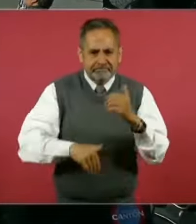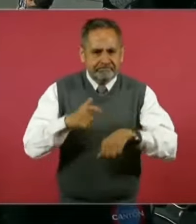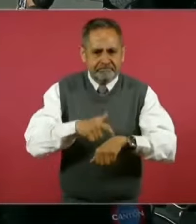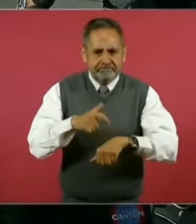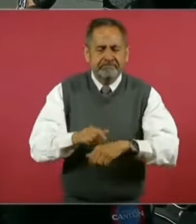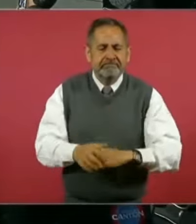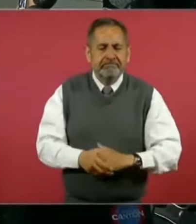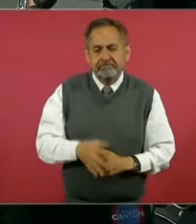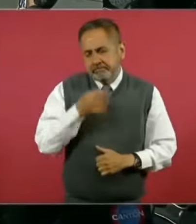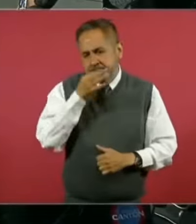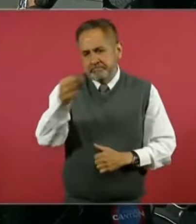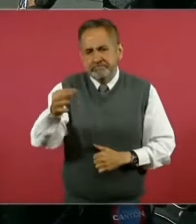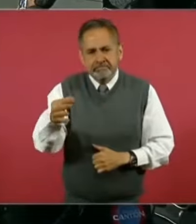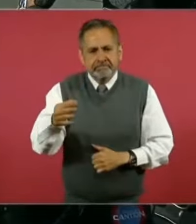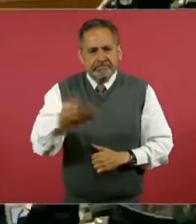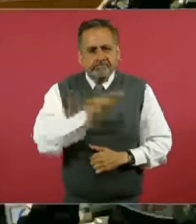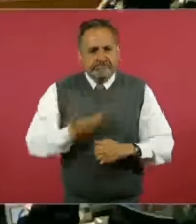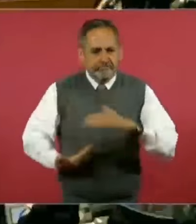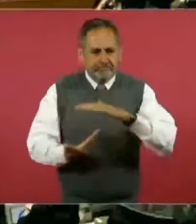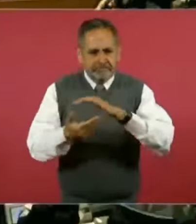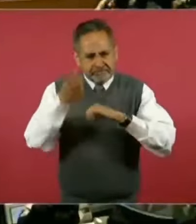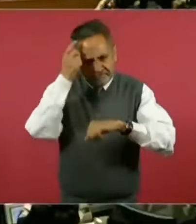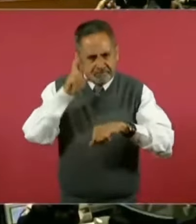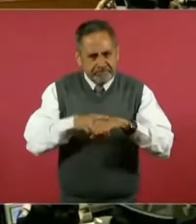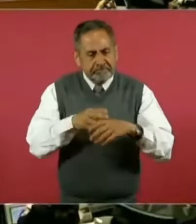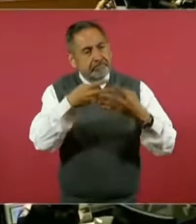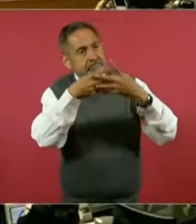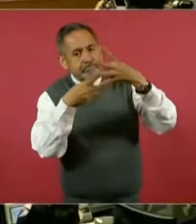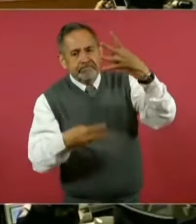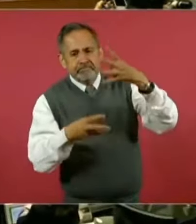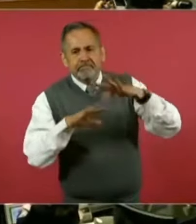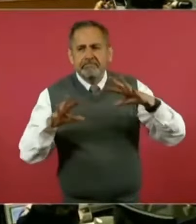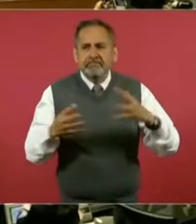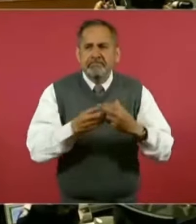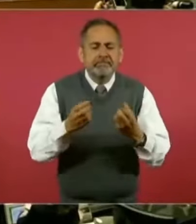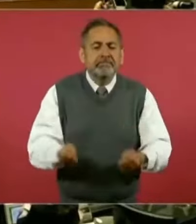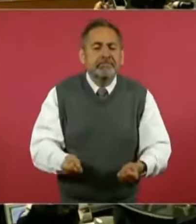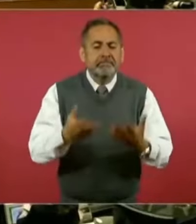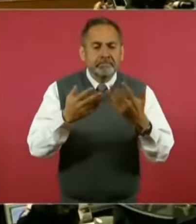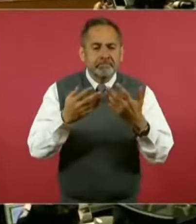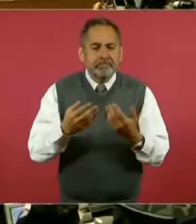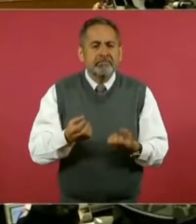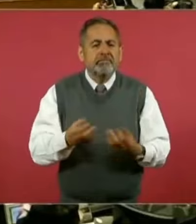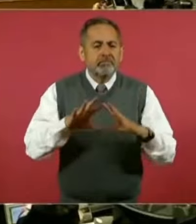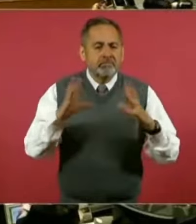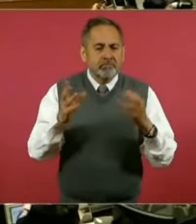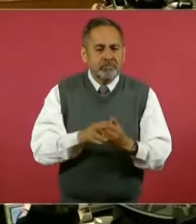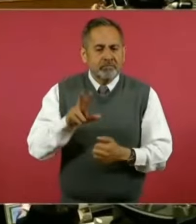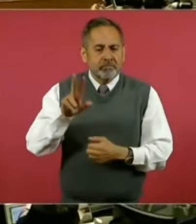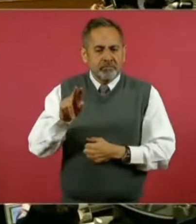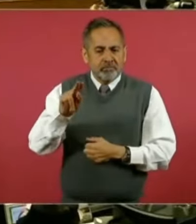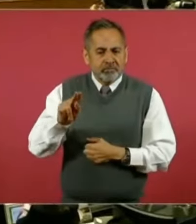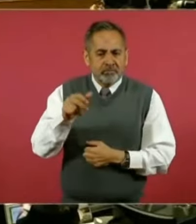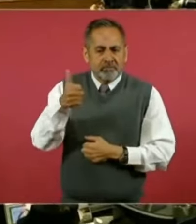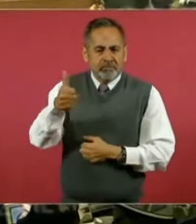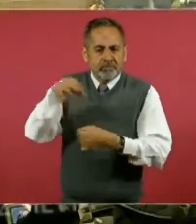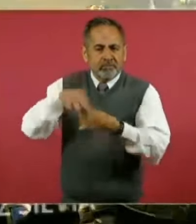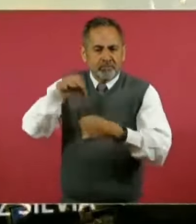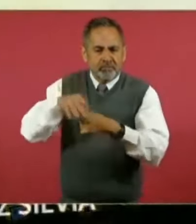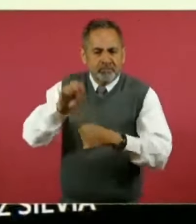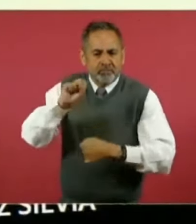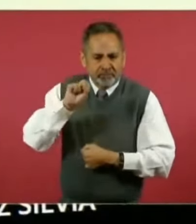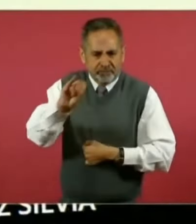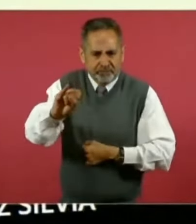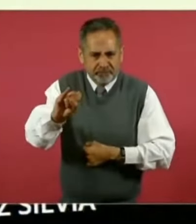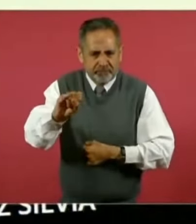Señor presidente, conforme al registro en el sistema electrónico, se emitieron 86 votos a